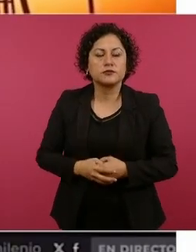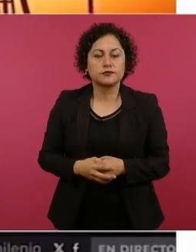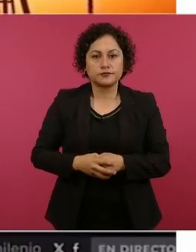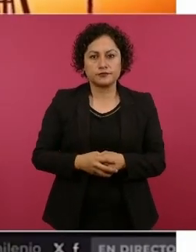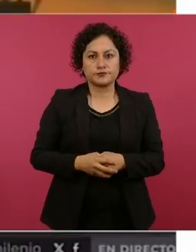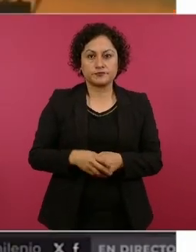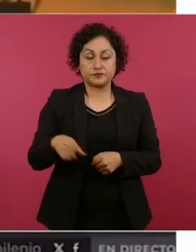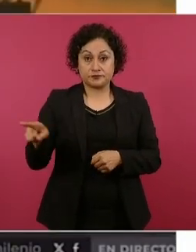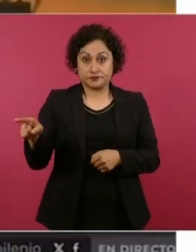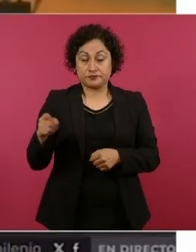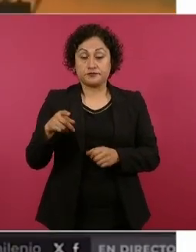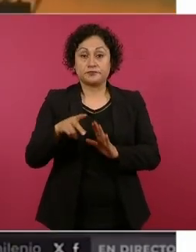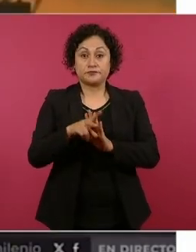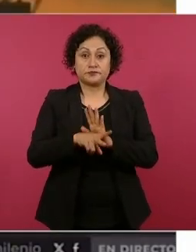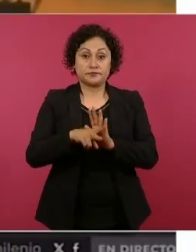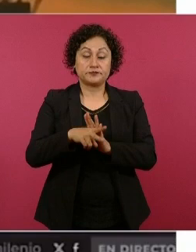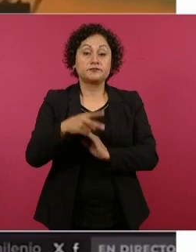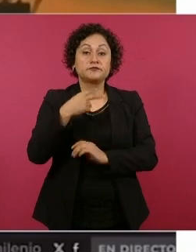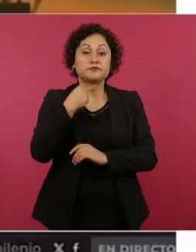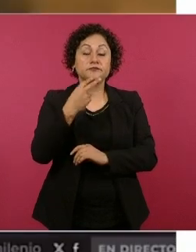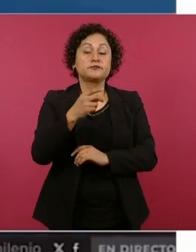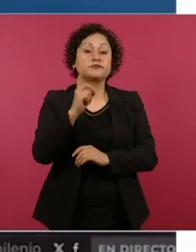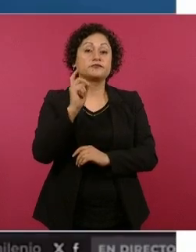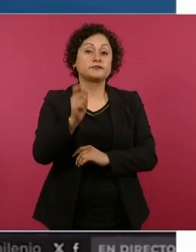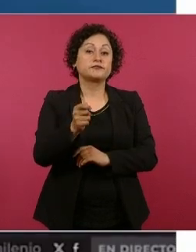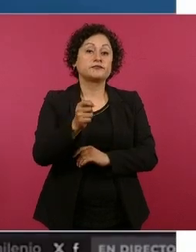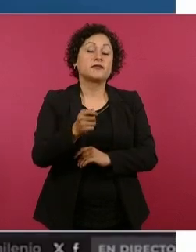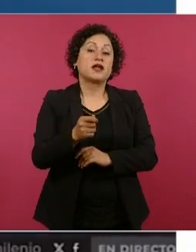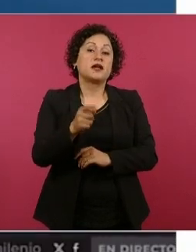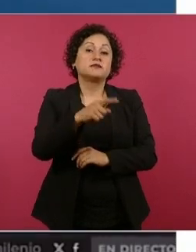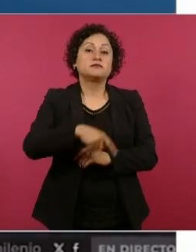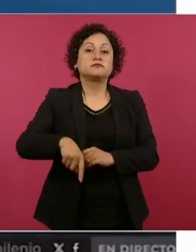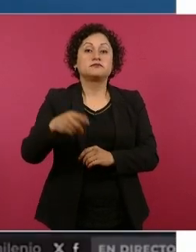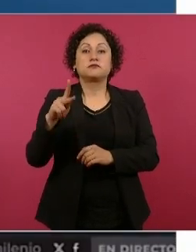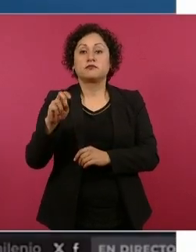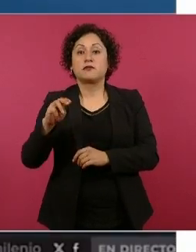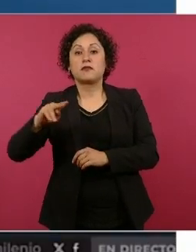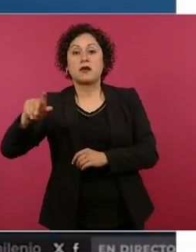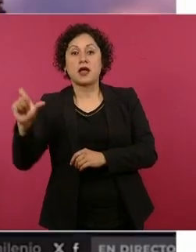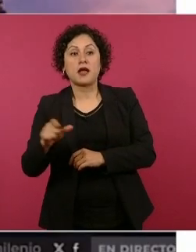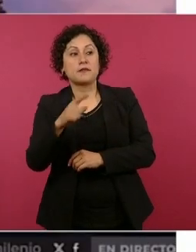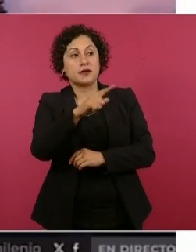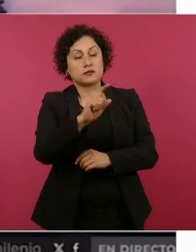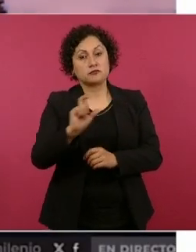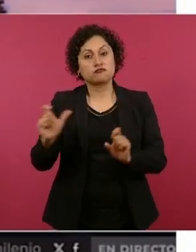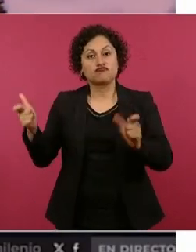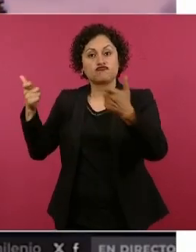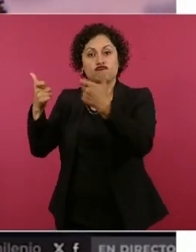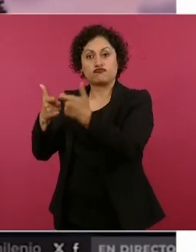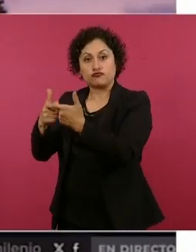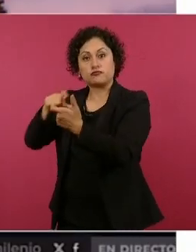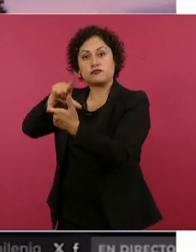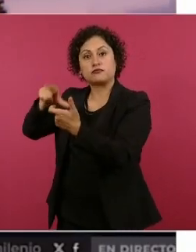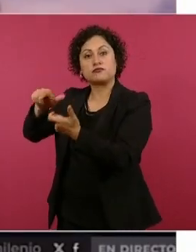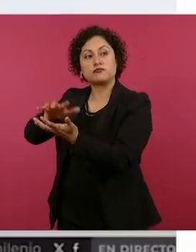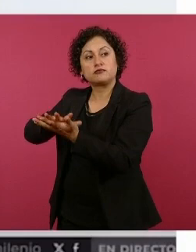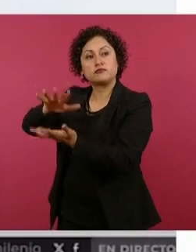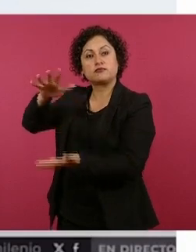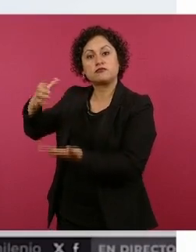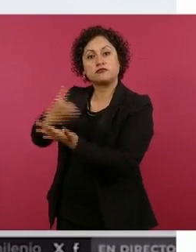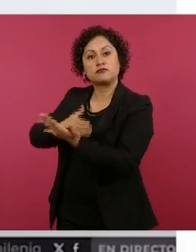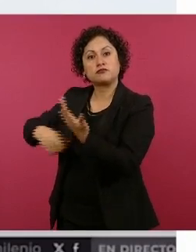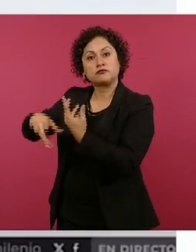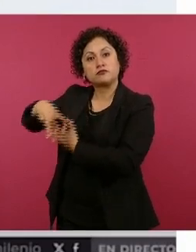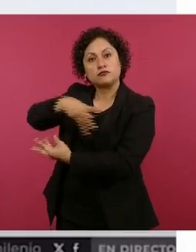Ahora los ciudadanos mexicanos pueden invertir en petróleo y recibir dividendos sobre una base de responsabilidad total. Con una inversión mínima,